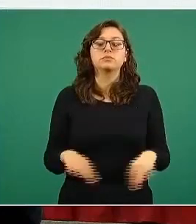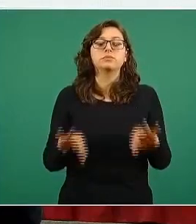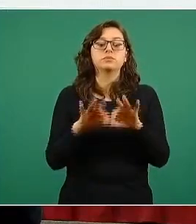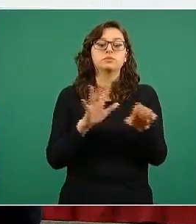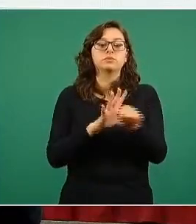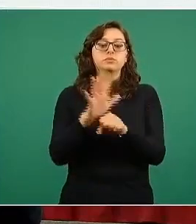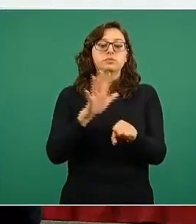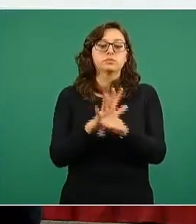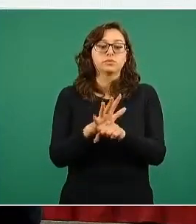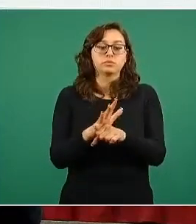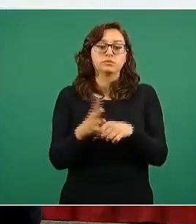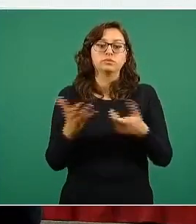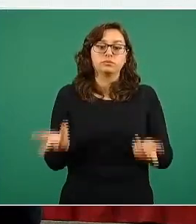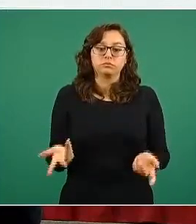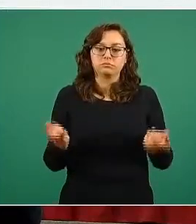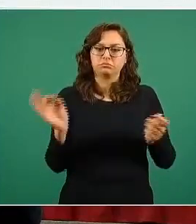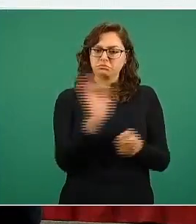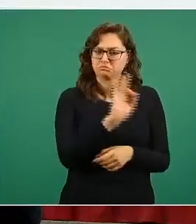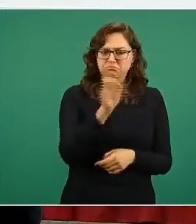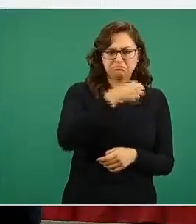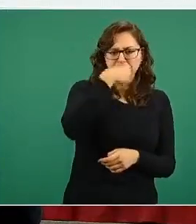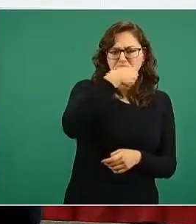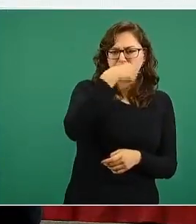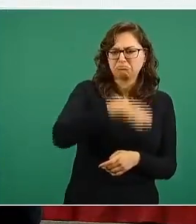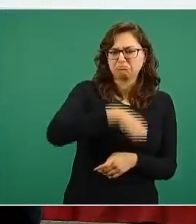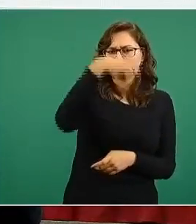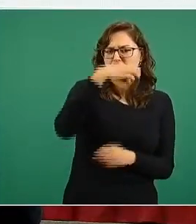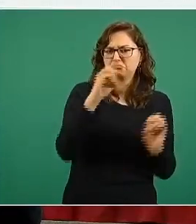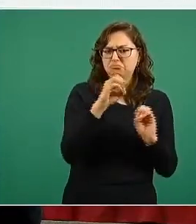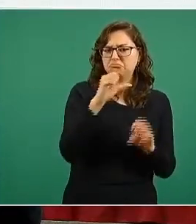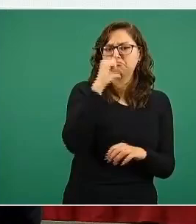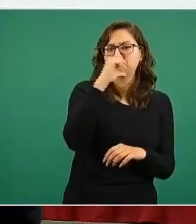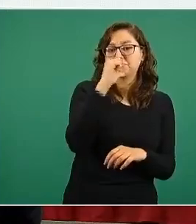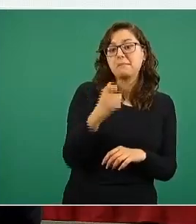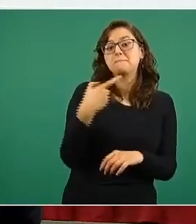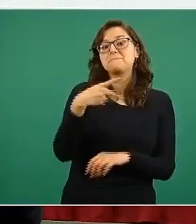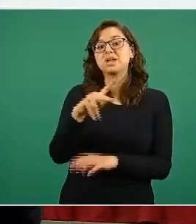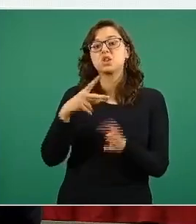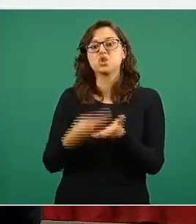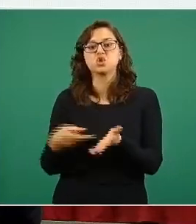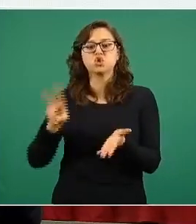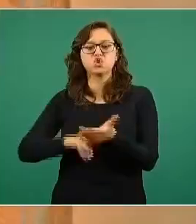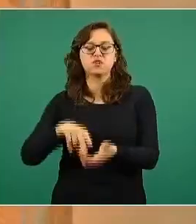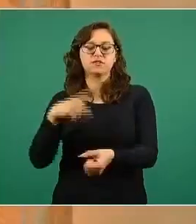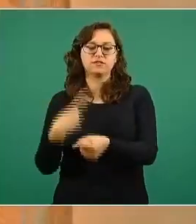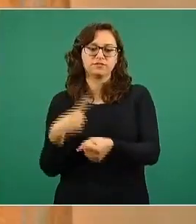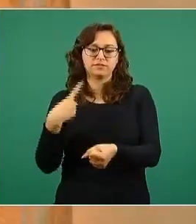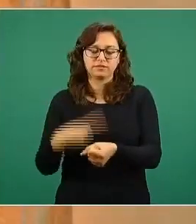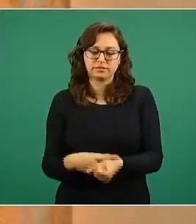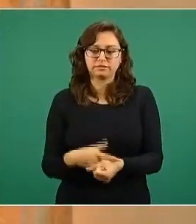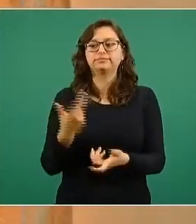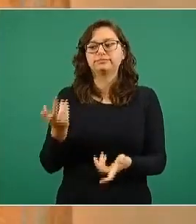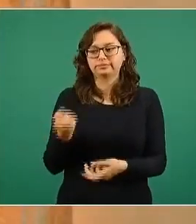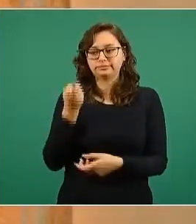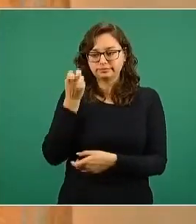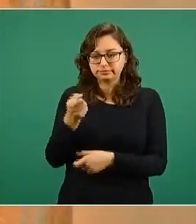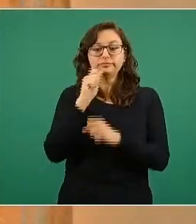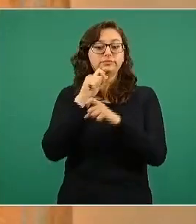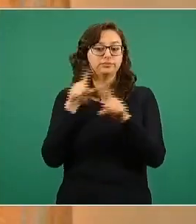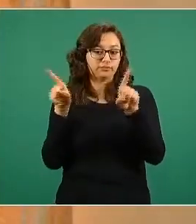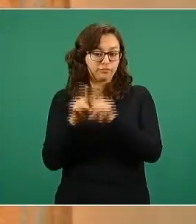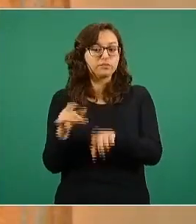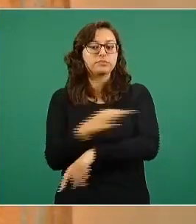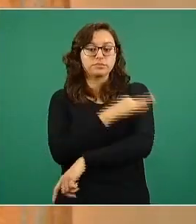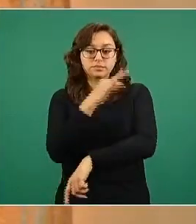existencia de enfermedades que pueden implicar, se ha demostrado que implican un riesgo más alto de